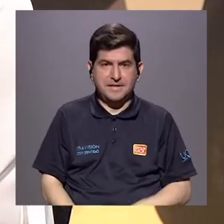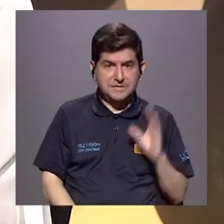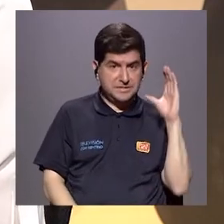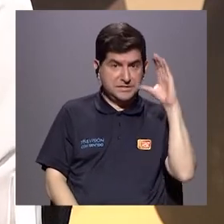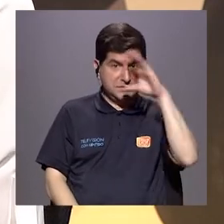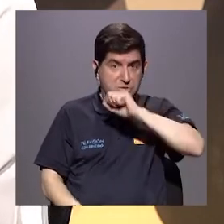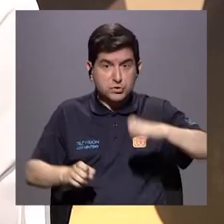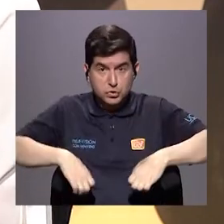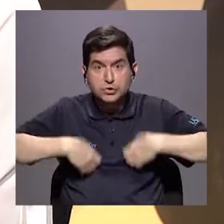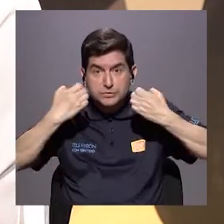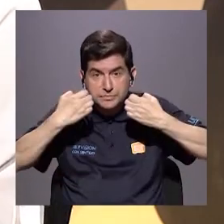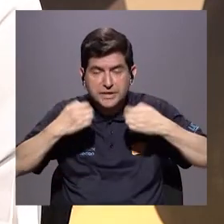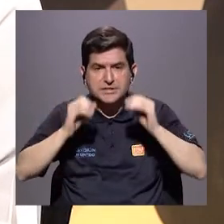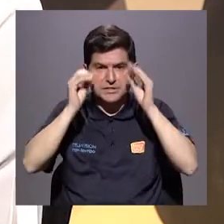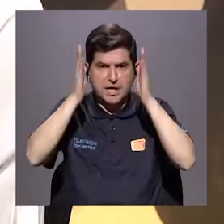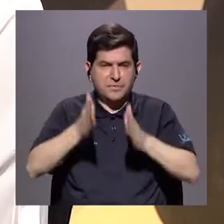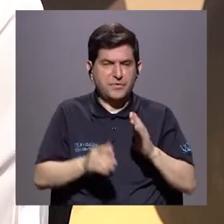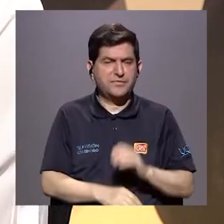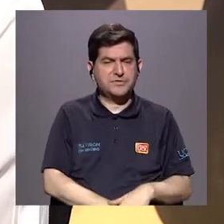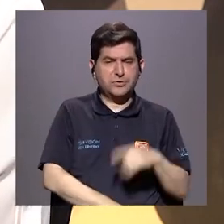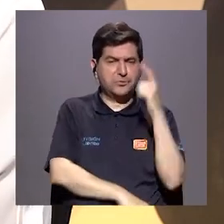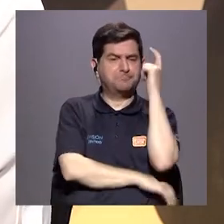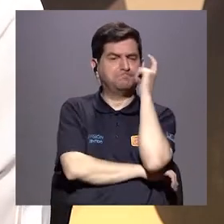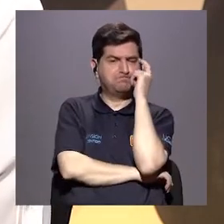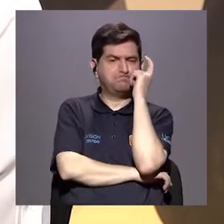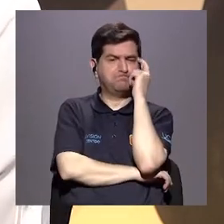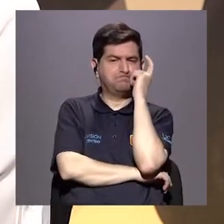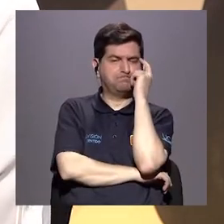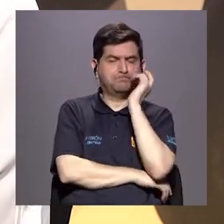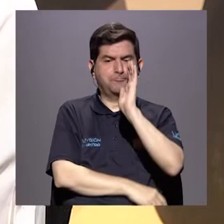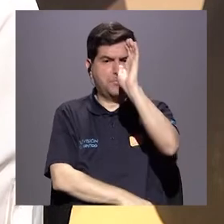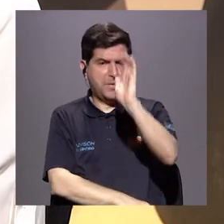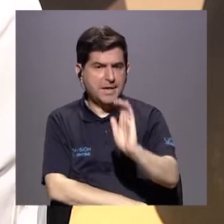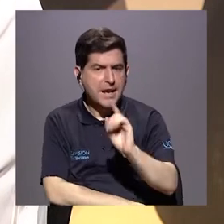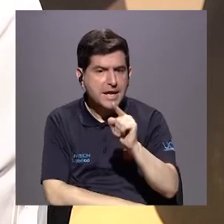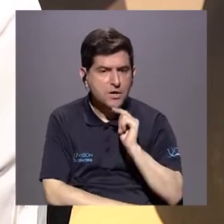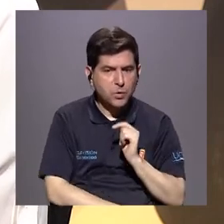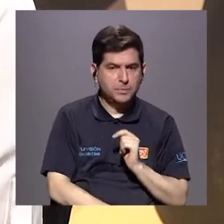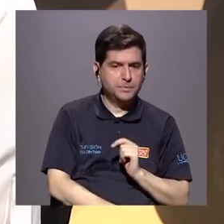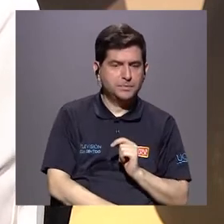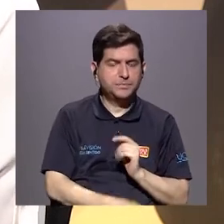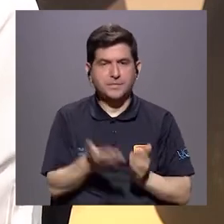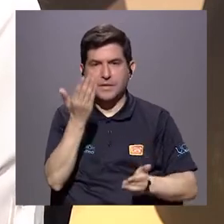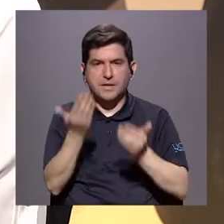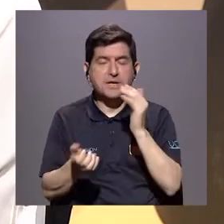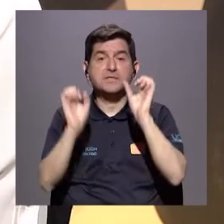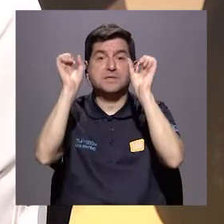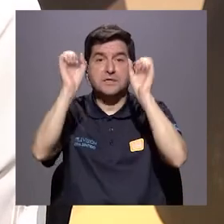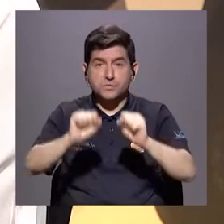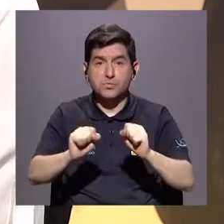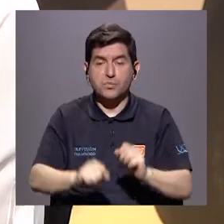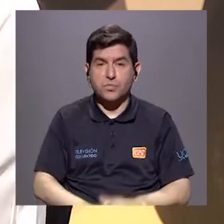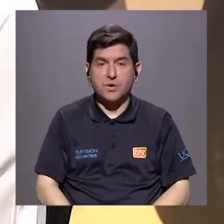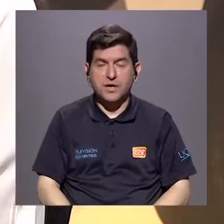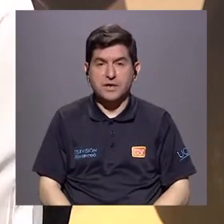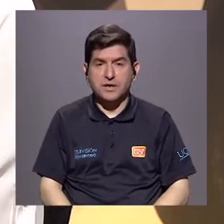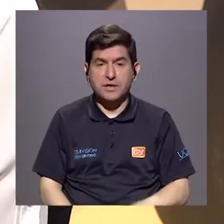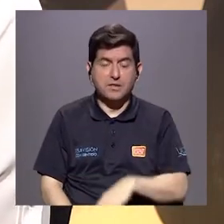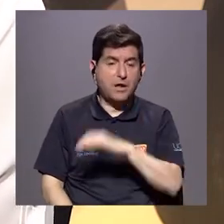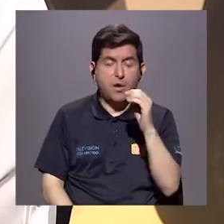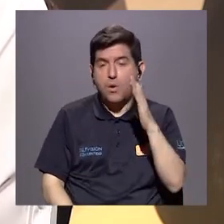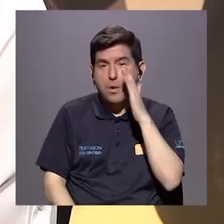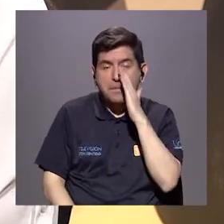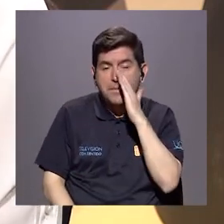sospecha, por ejemplo un maestro sospecha de un niño, entonces puede poner, o una madre,